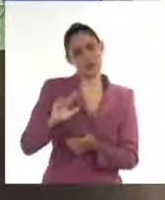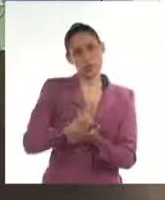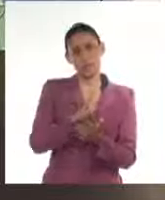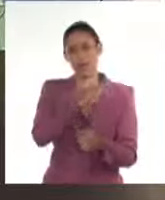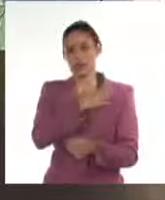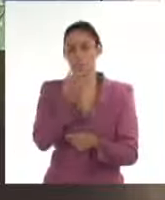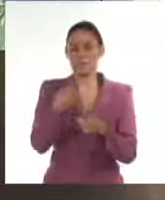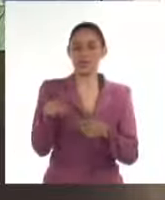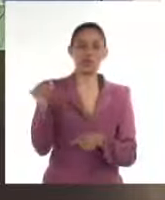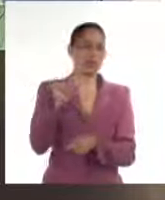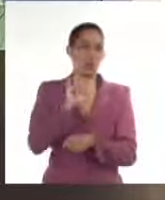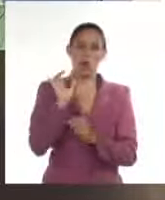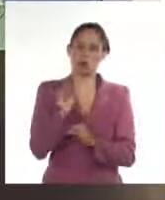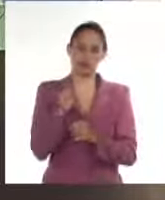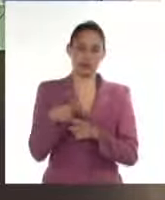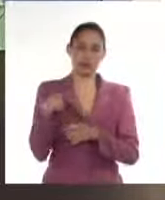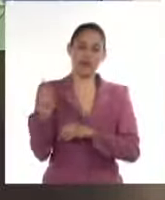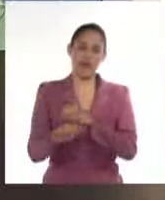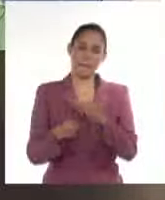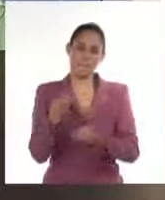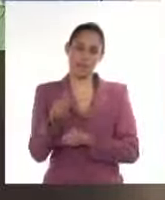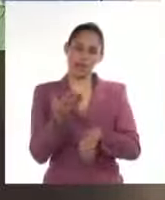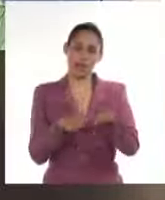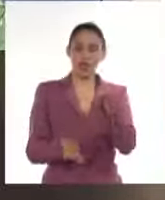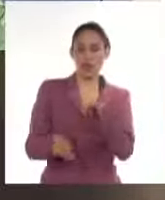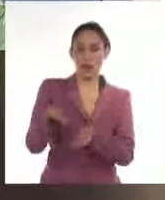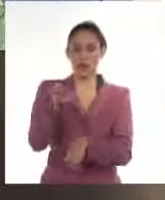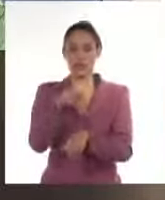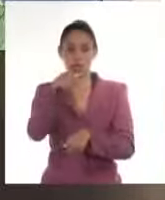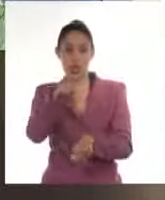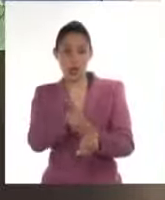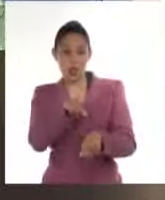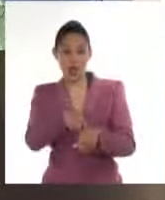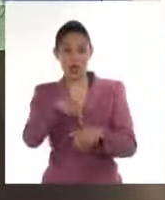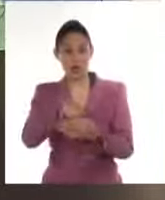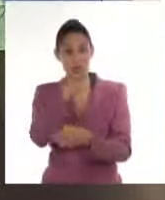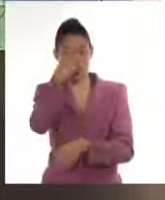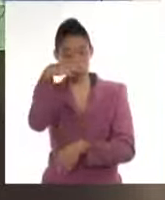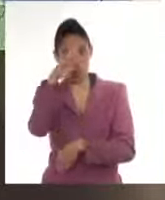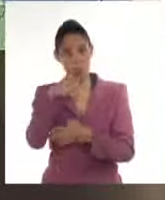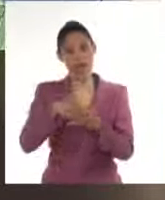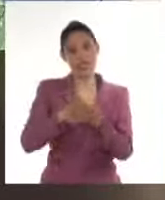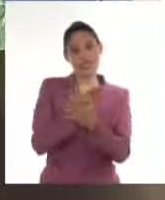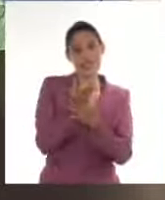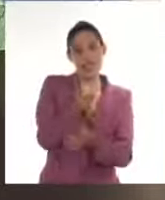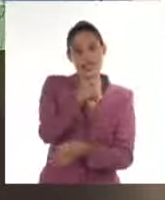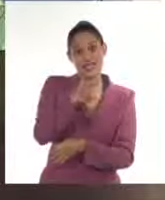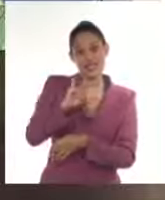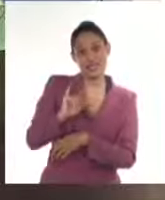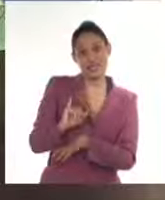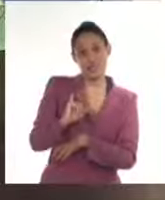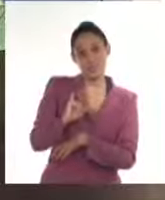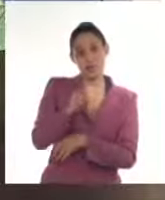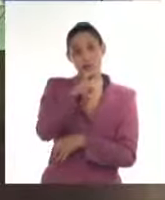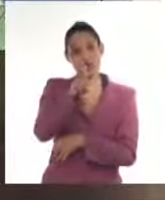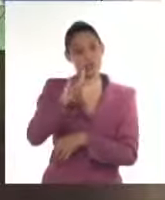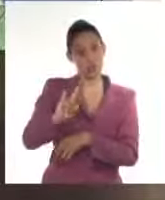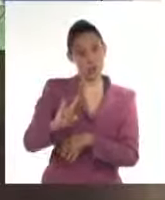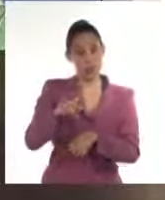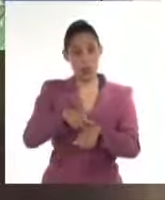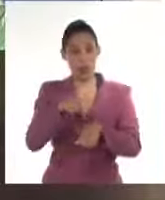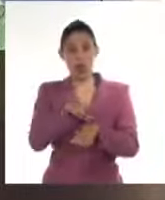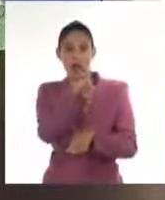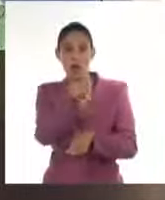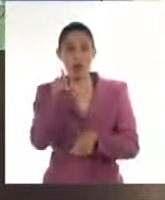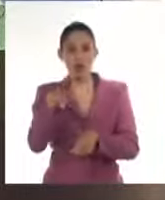es igual. Bueno, este año, por ejemplo, en el horario de Cuba, será el día 19 de las 11 y 6 minutos de la